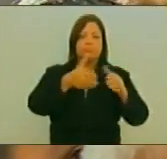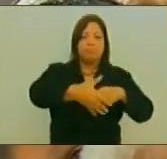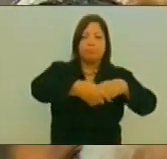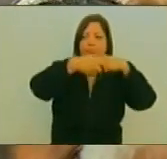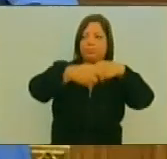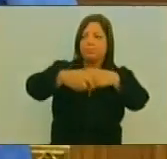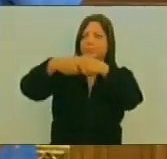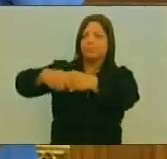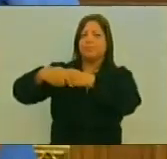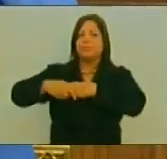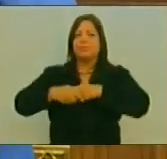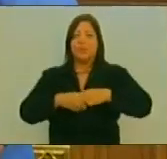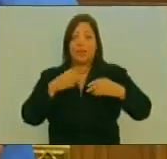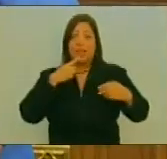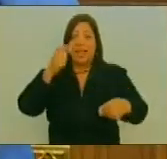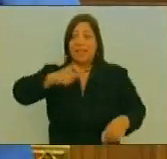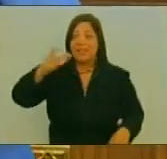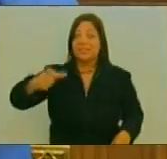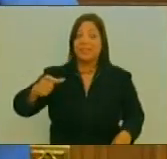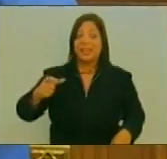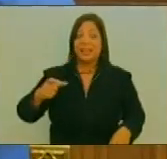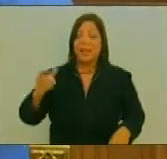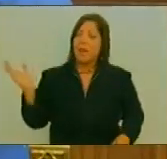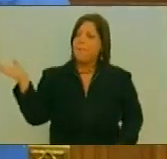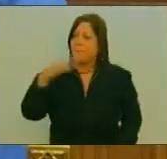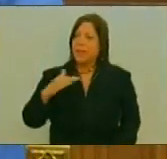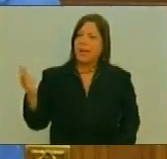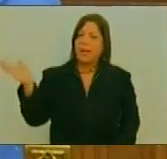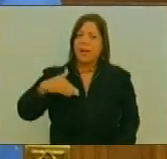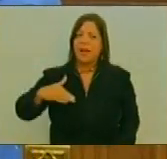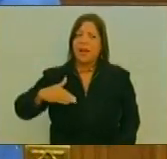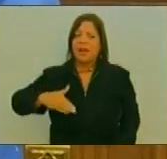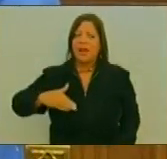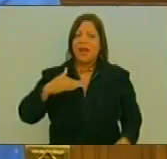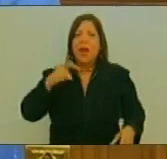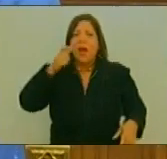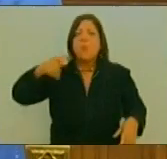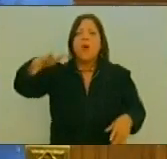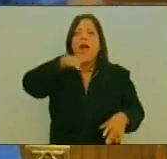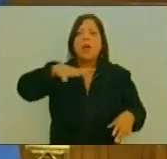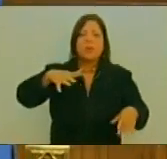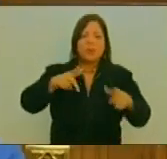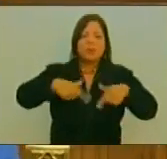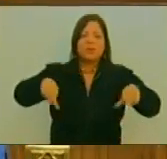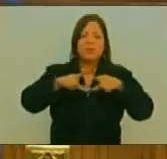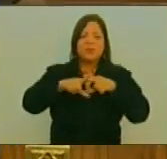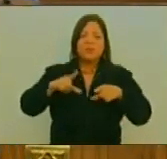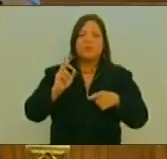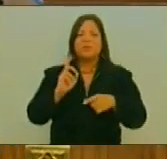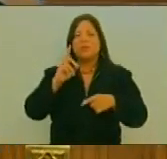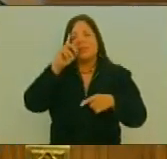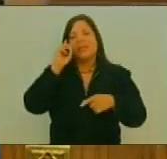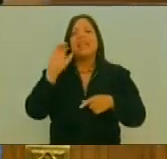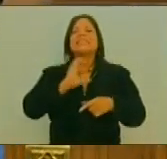día Yo les decía A ellos Los voy a llevar A Saigón Después de la liberación Y los llevé A Chacao